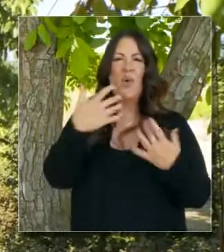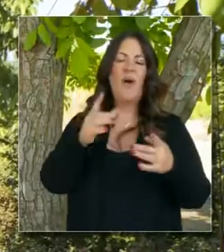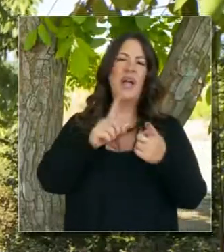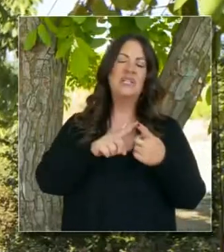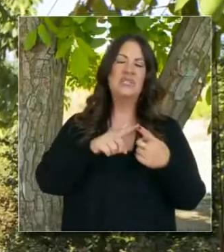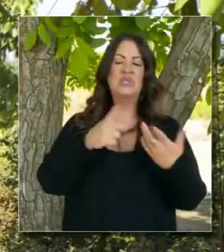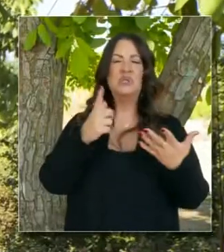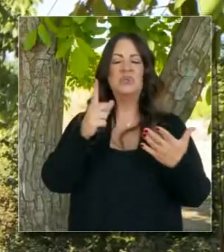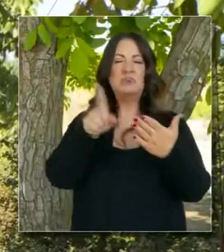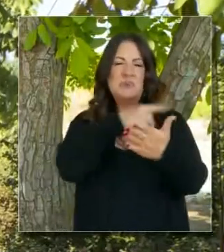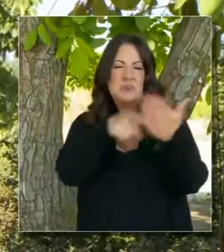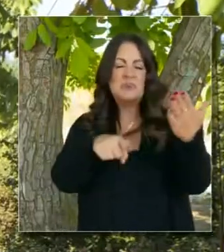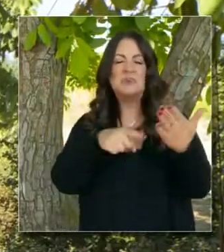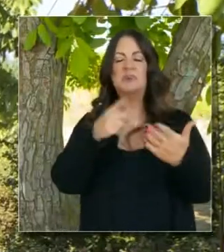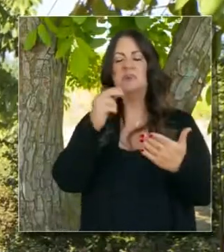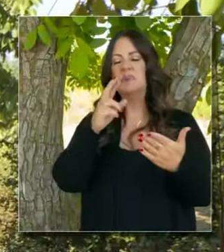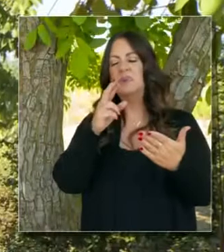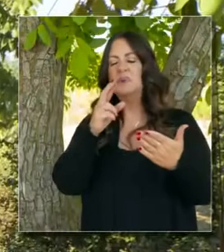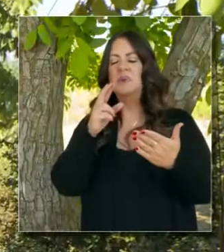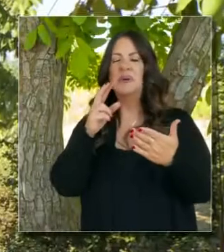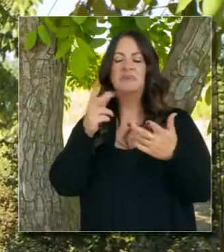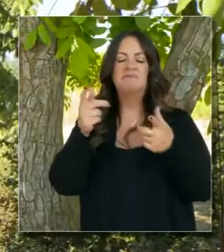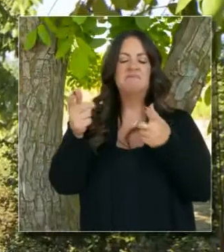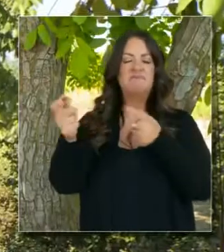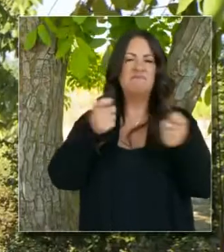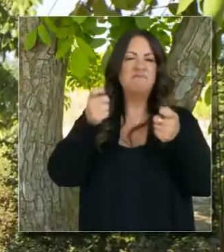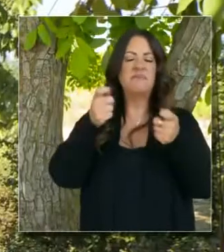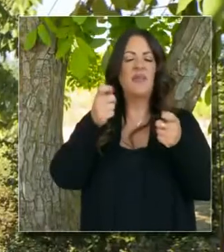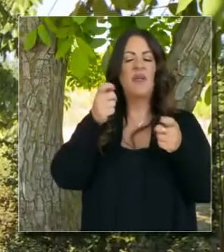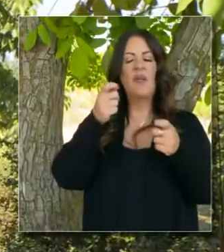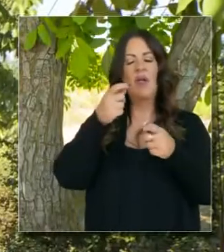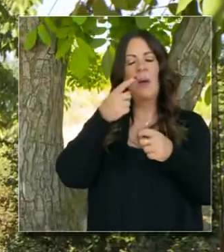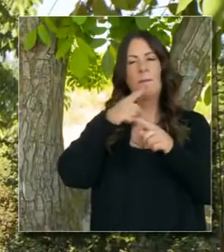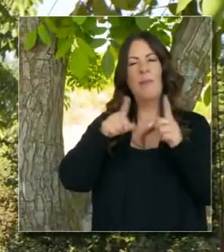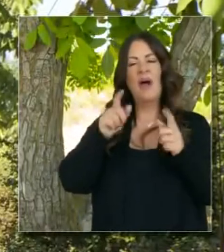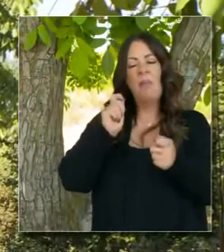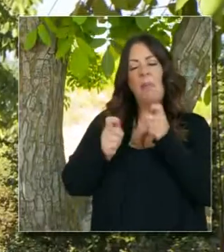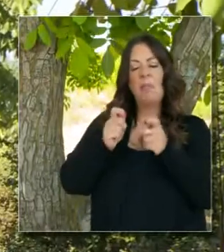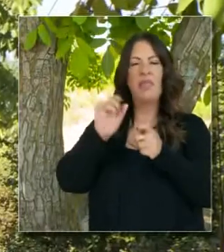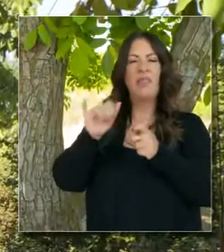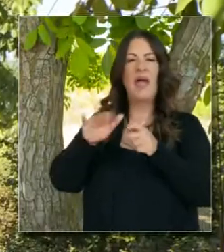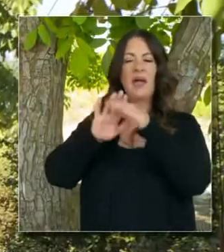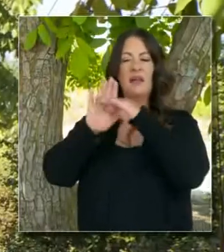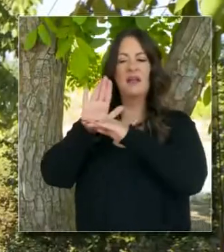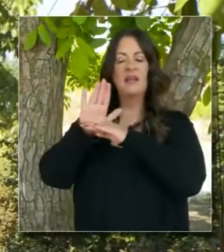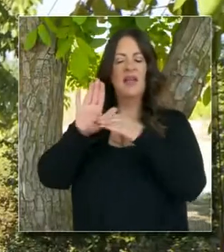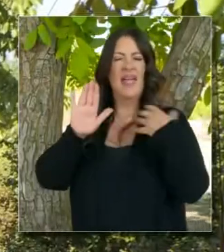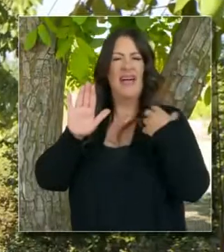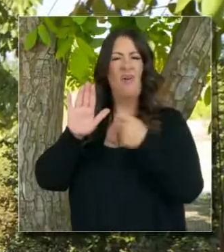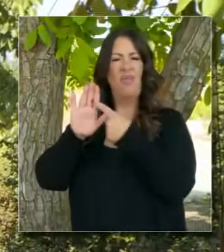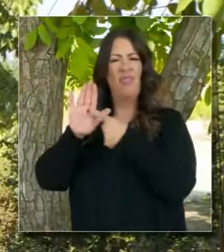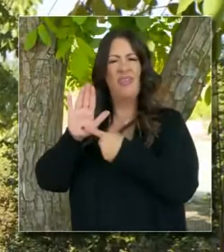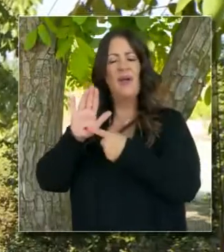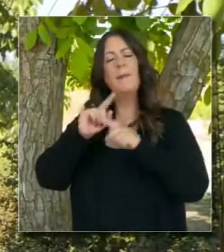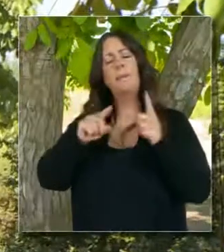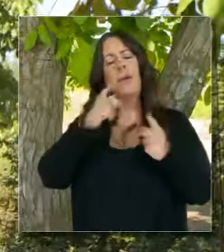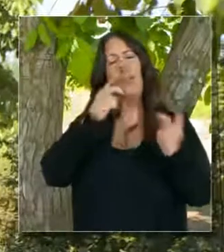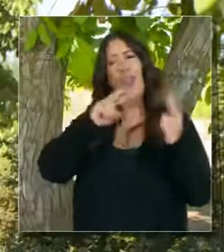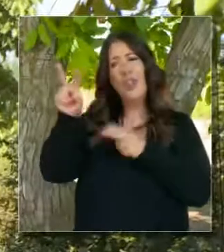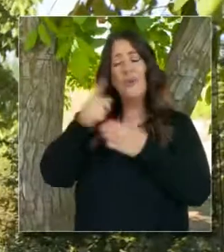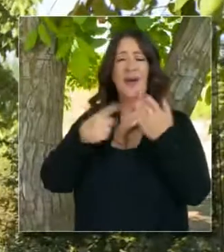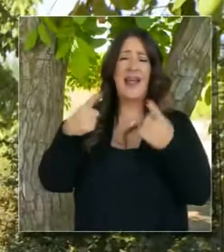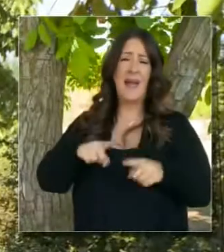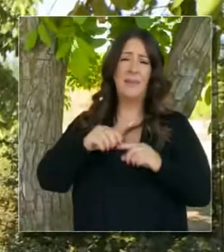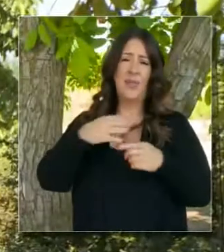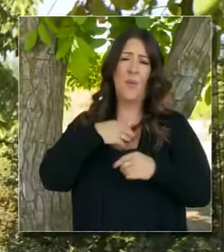No queremos satirizar estas cosas, ni mucho menos, y manipular estas pautas. Espero que esta gente pueda ver